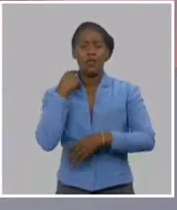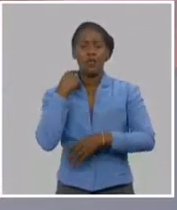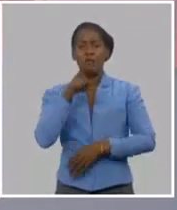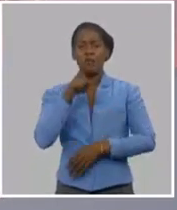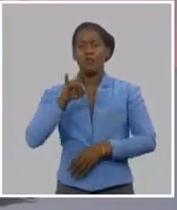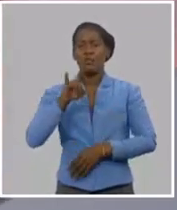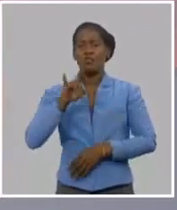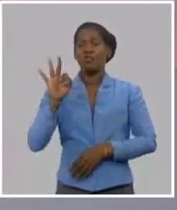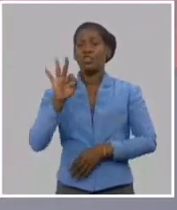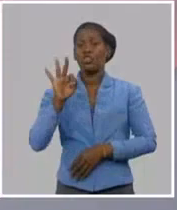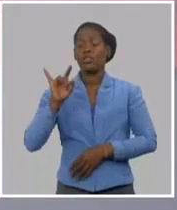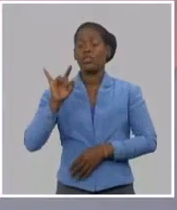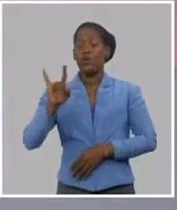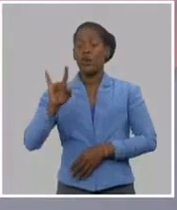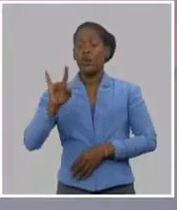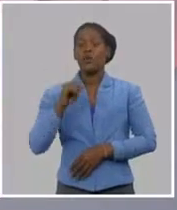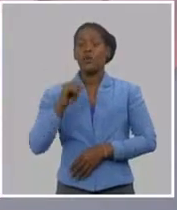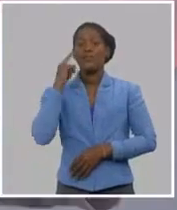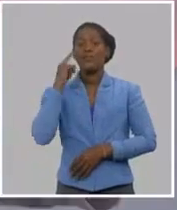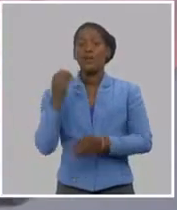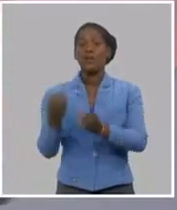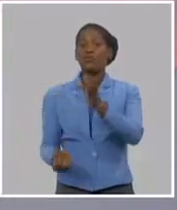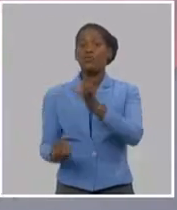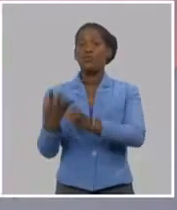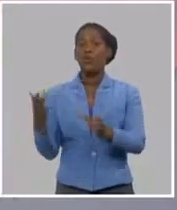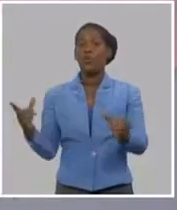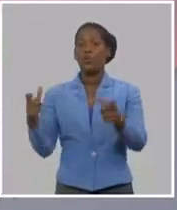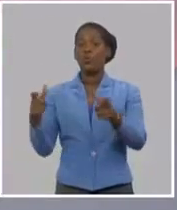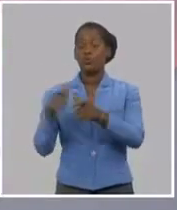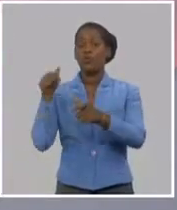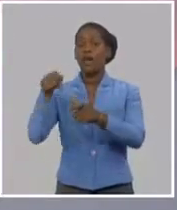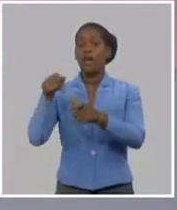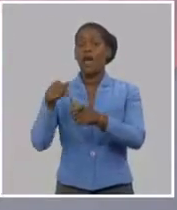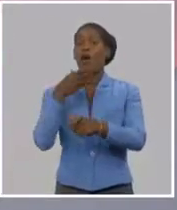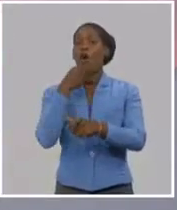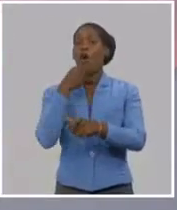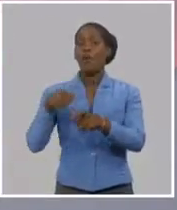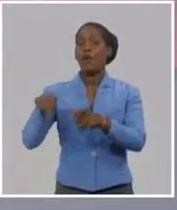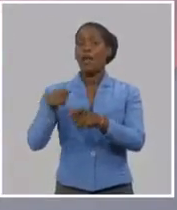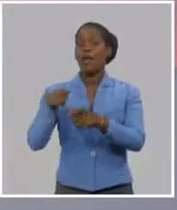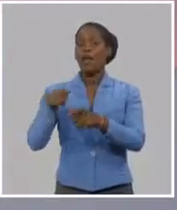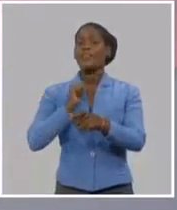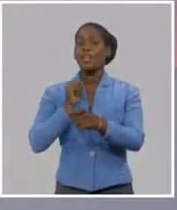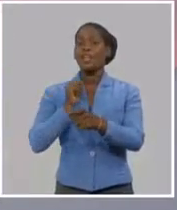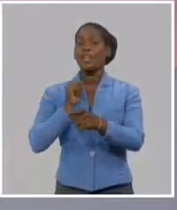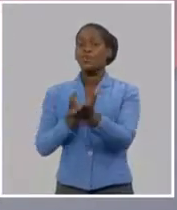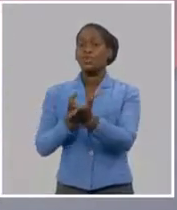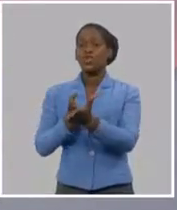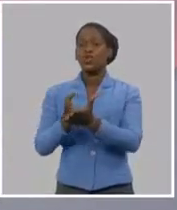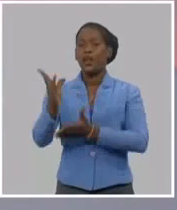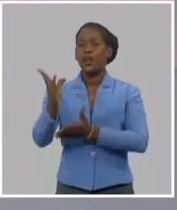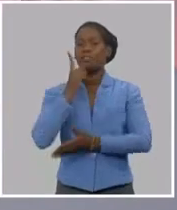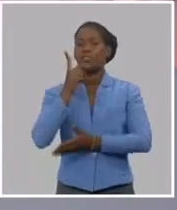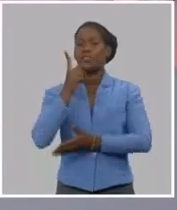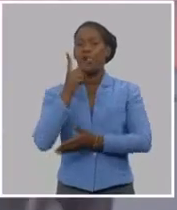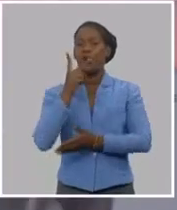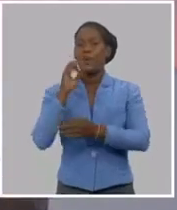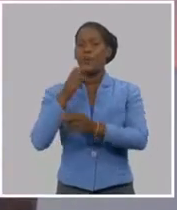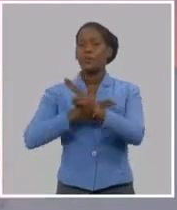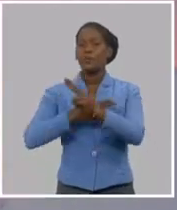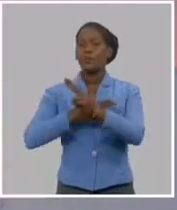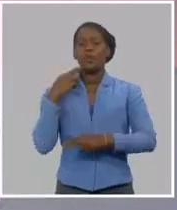es que los jóvenes asumen este compromiso de llevar adelante el seminario. Y 30 años después, el movimiento juvenil martiano se ha